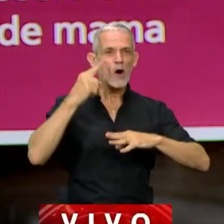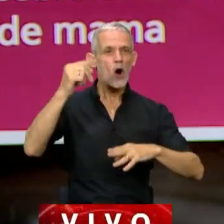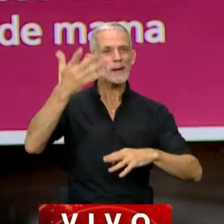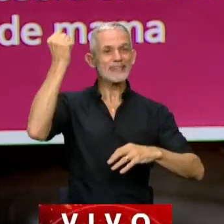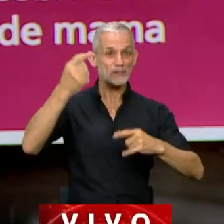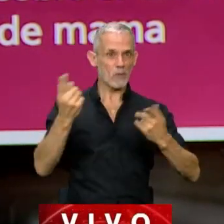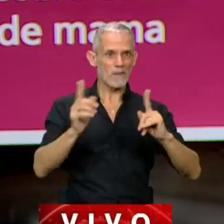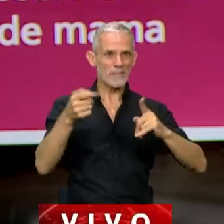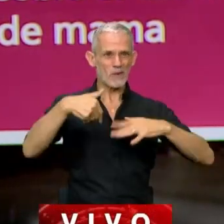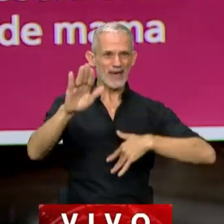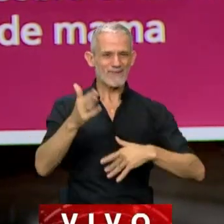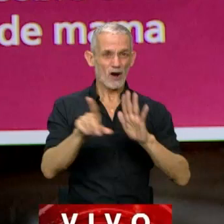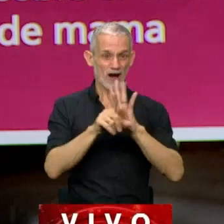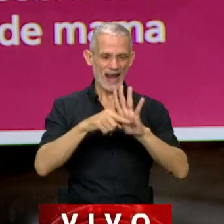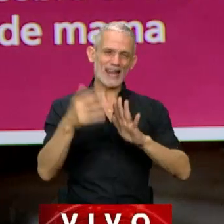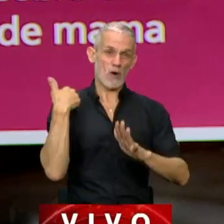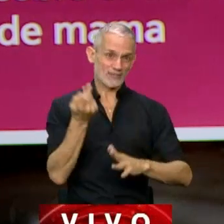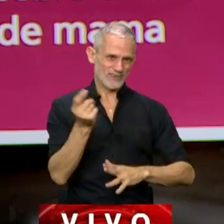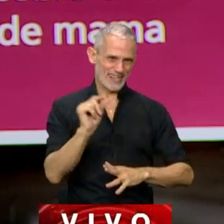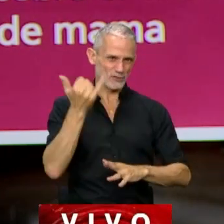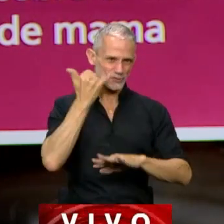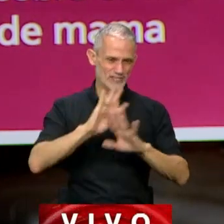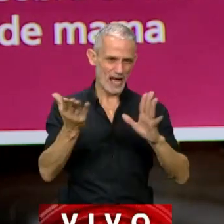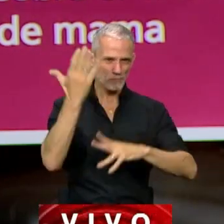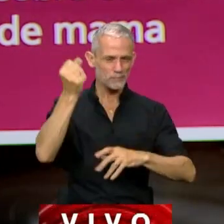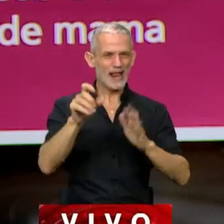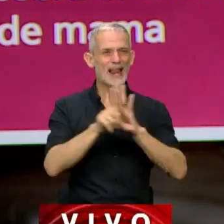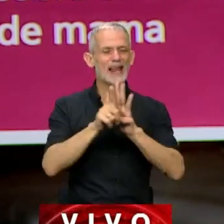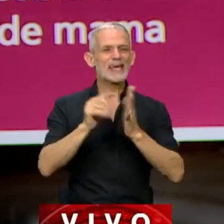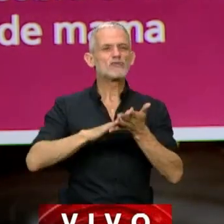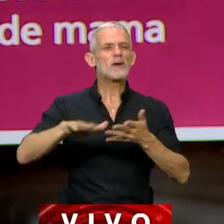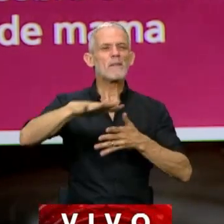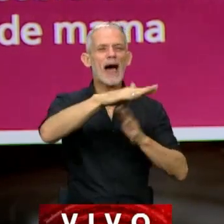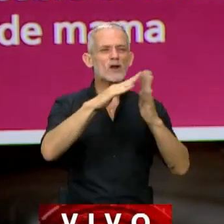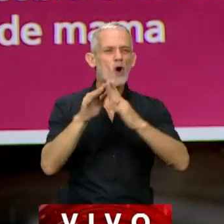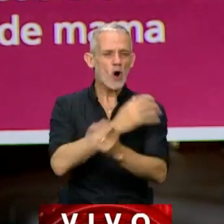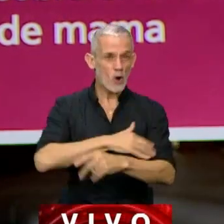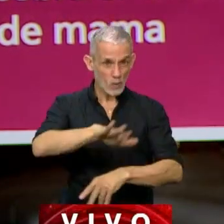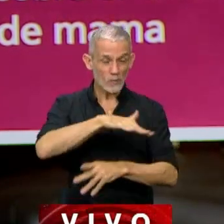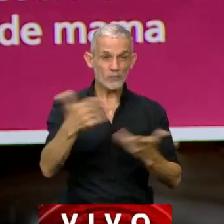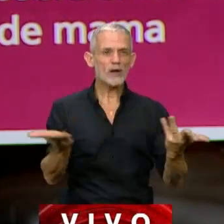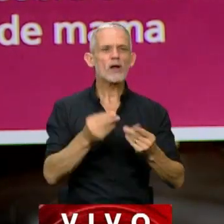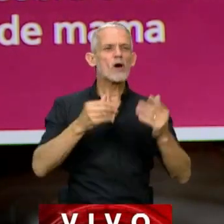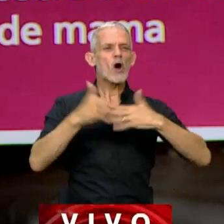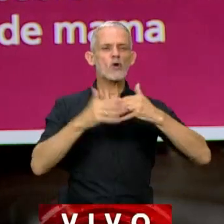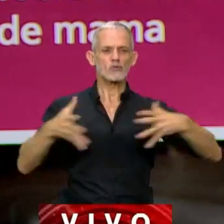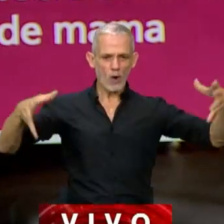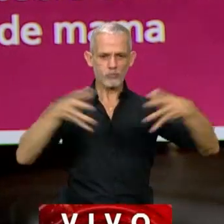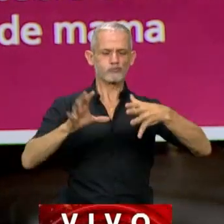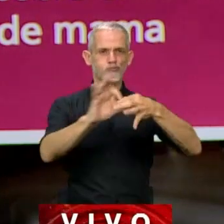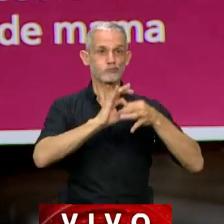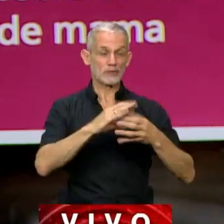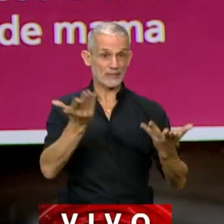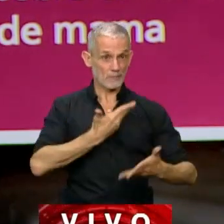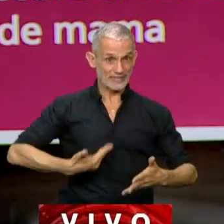objetivos, como vamos a lograr hoy con esta ley o hace un ratito, con la de barrios populares, que tienen que ver con la construcción colectiva. Así